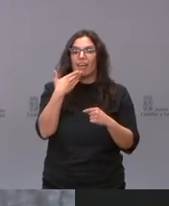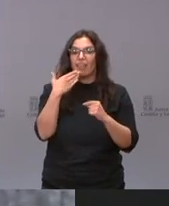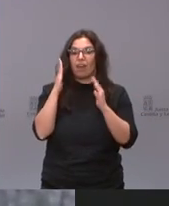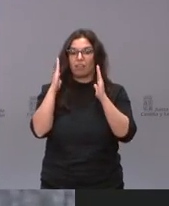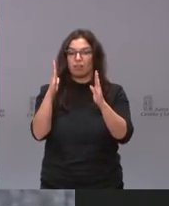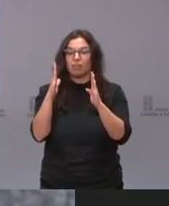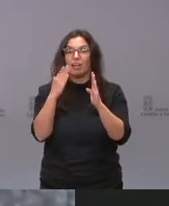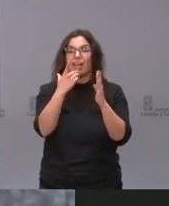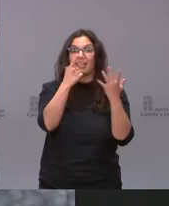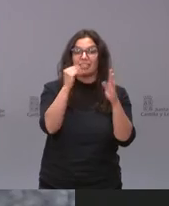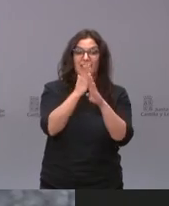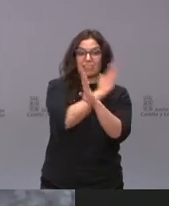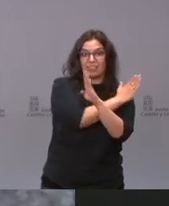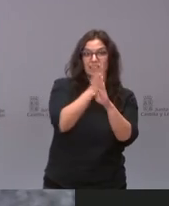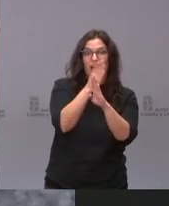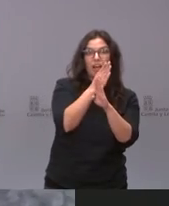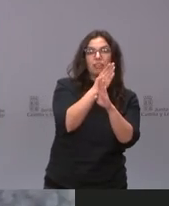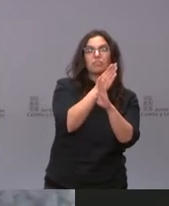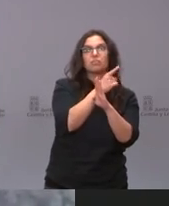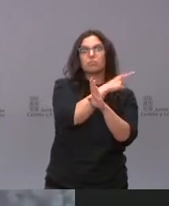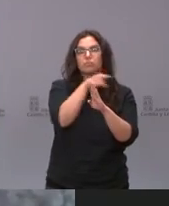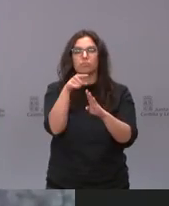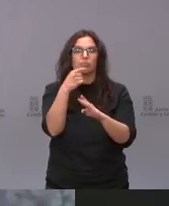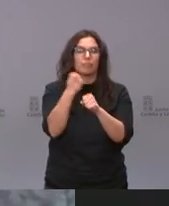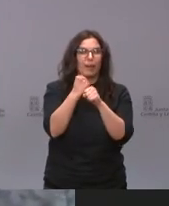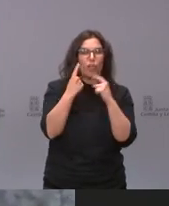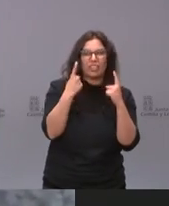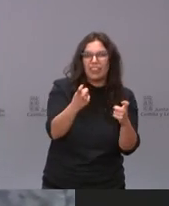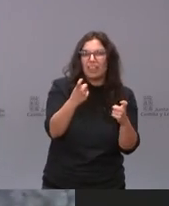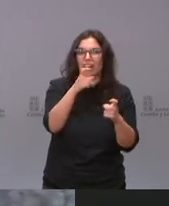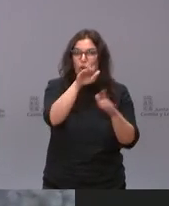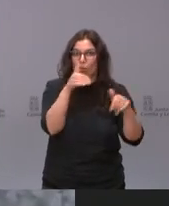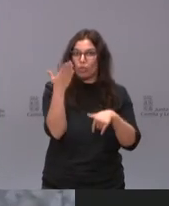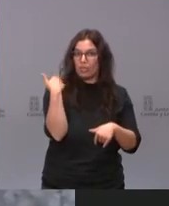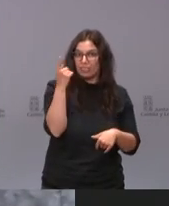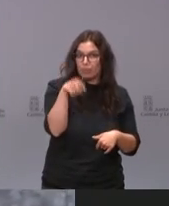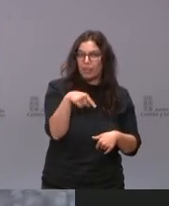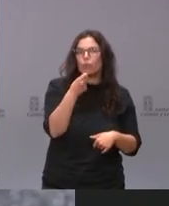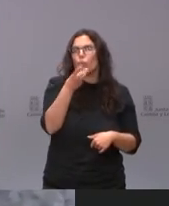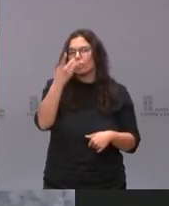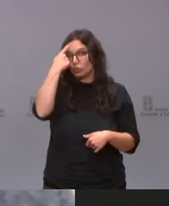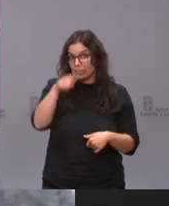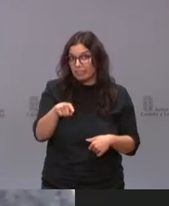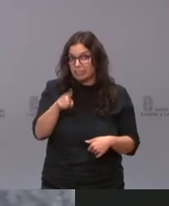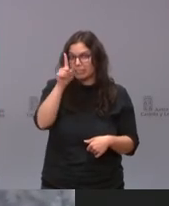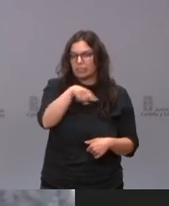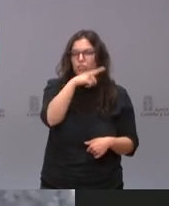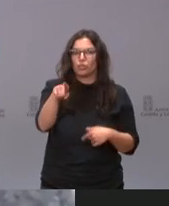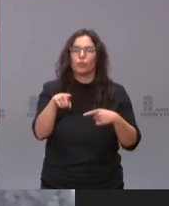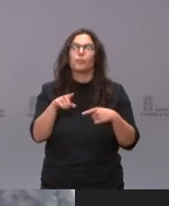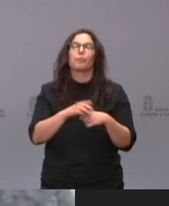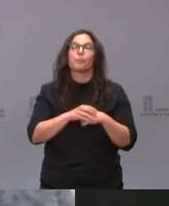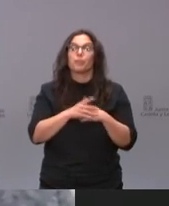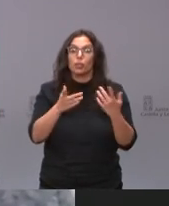que entiendo que eran los llamados trabajadores esenciales que estaban convocados para esta cita y hay sobre ellos